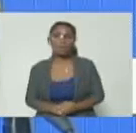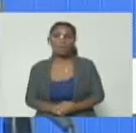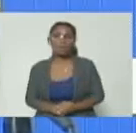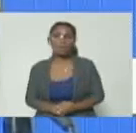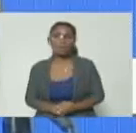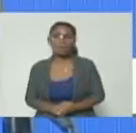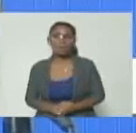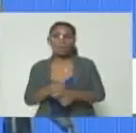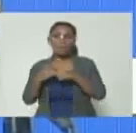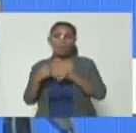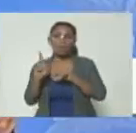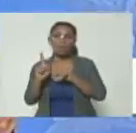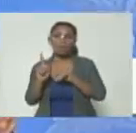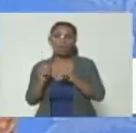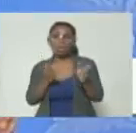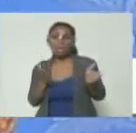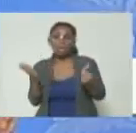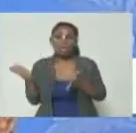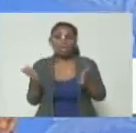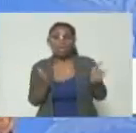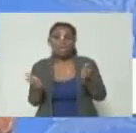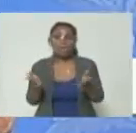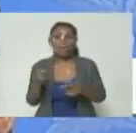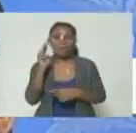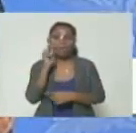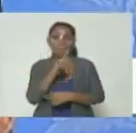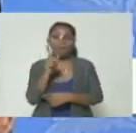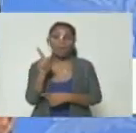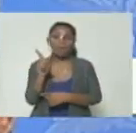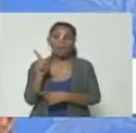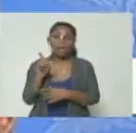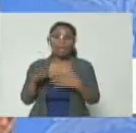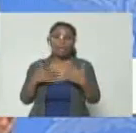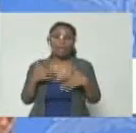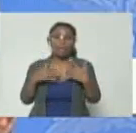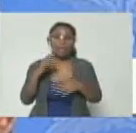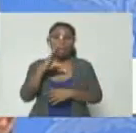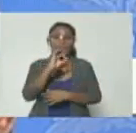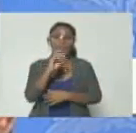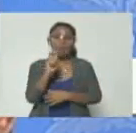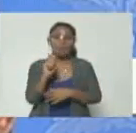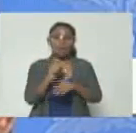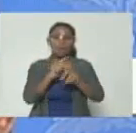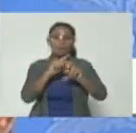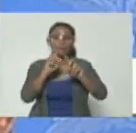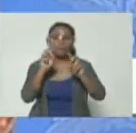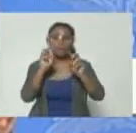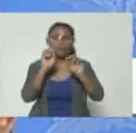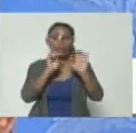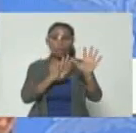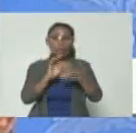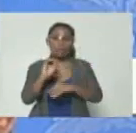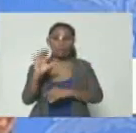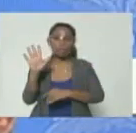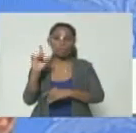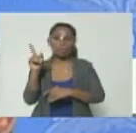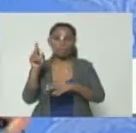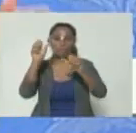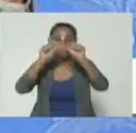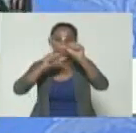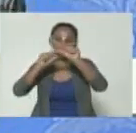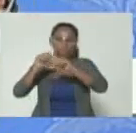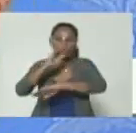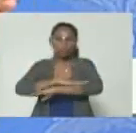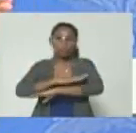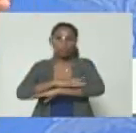si hay otros corredores y lo que tiene que ver con con esto esta actividad de la cuota 905 si tú revisas las acciones que